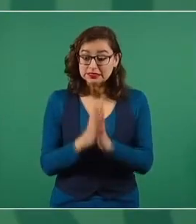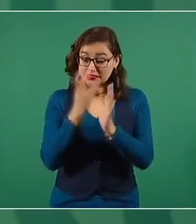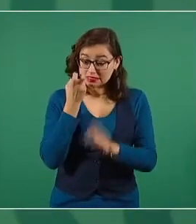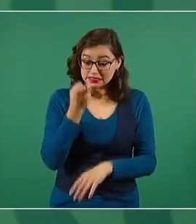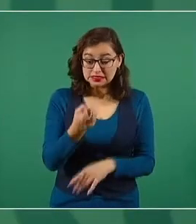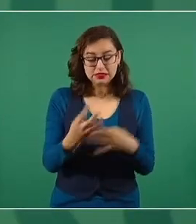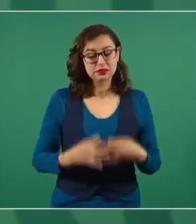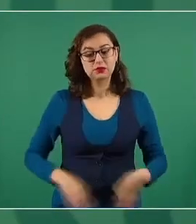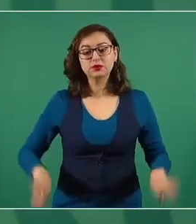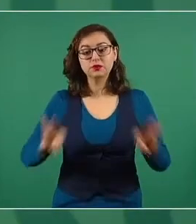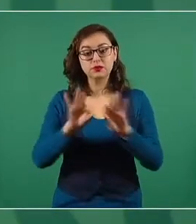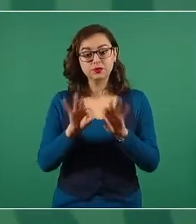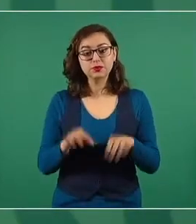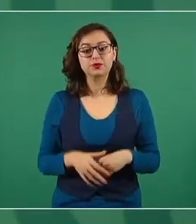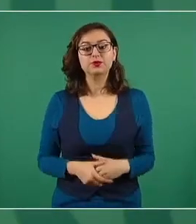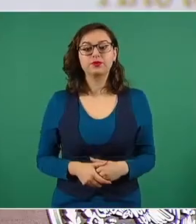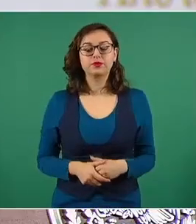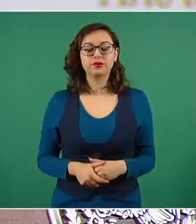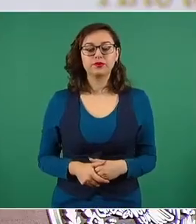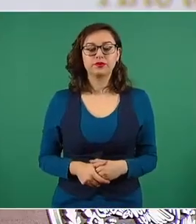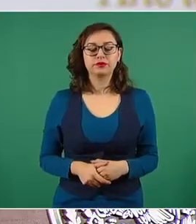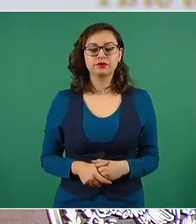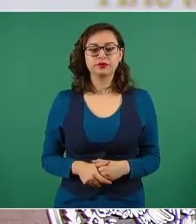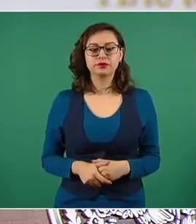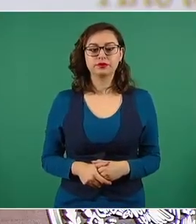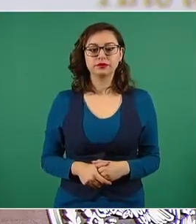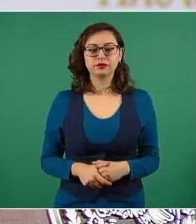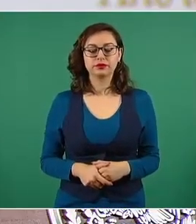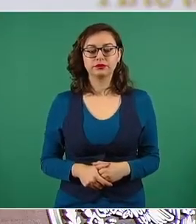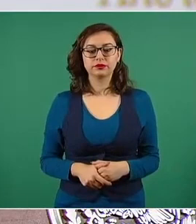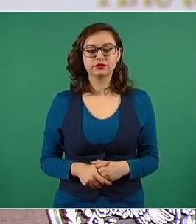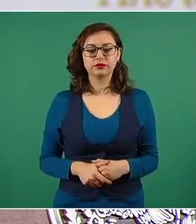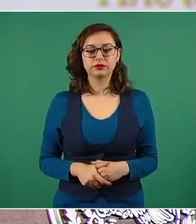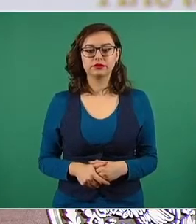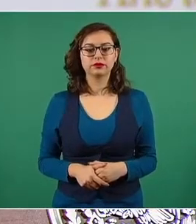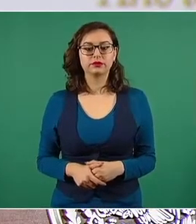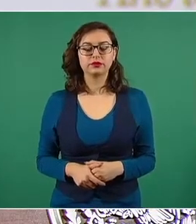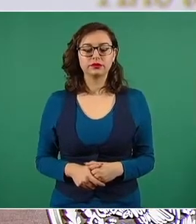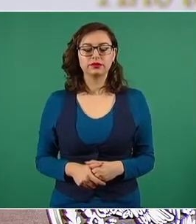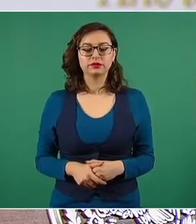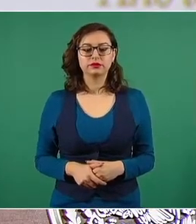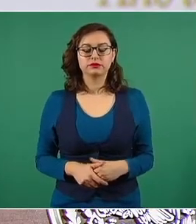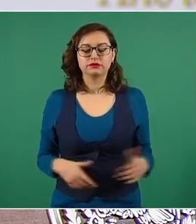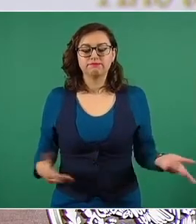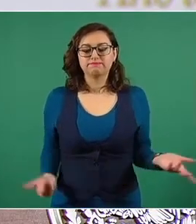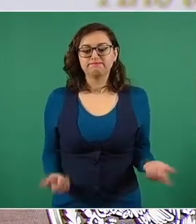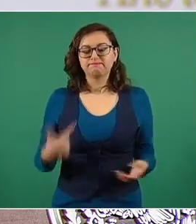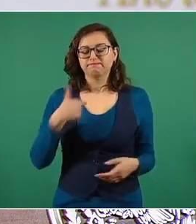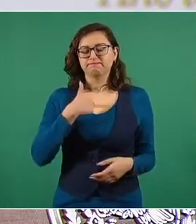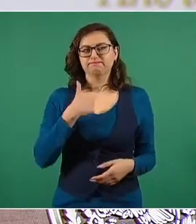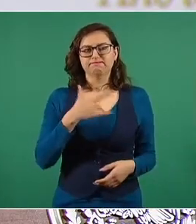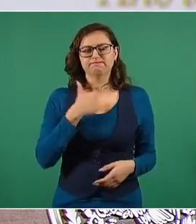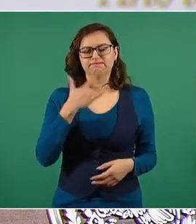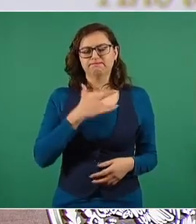causó